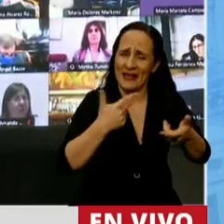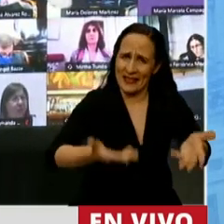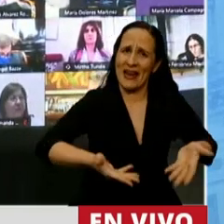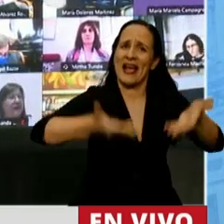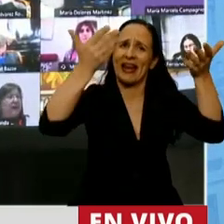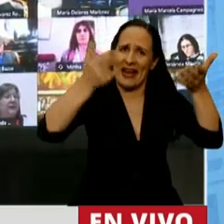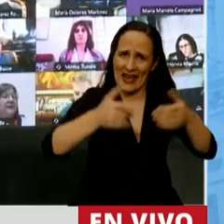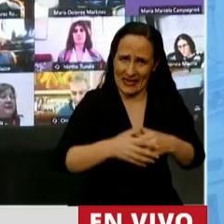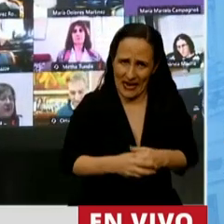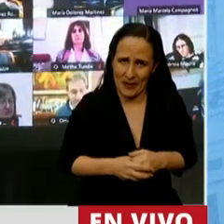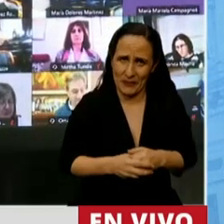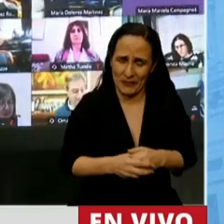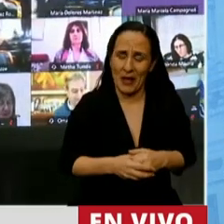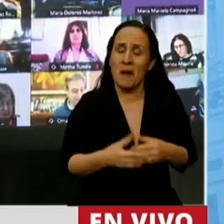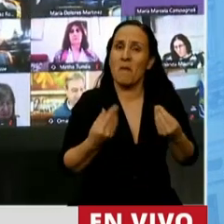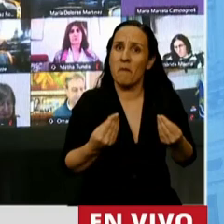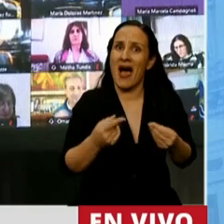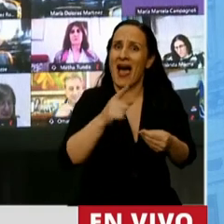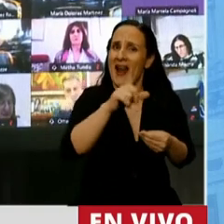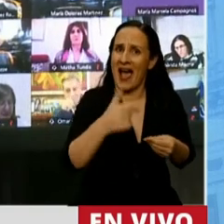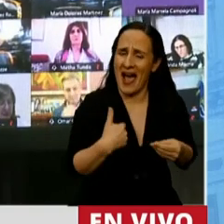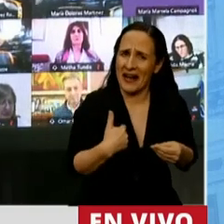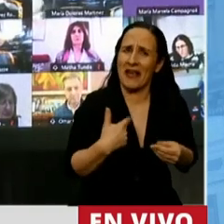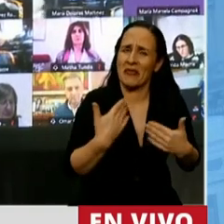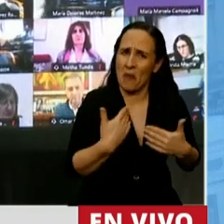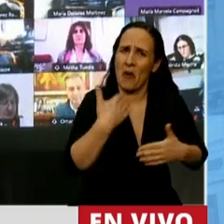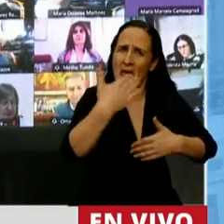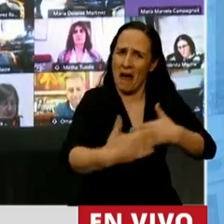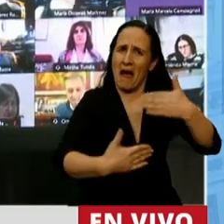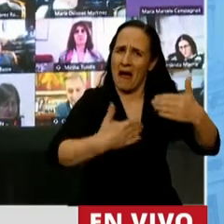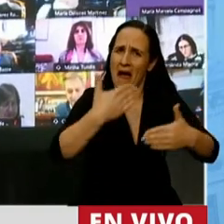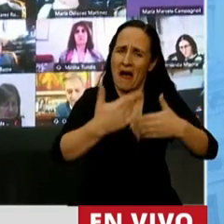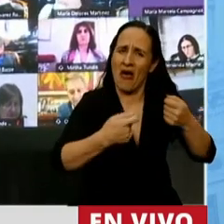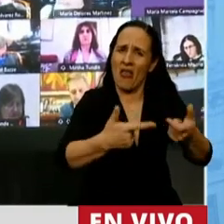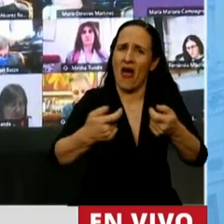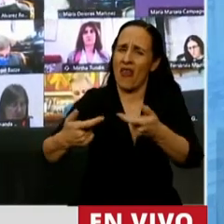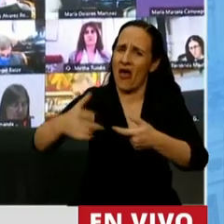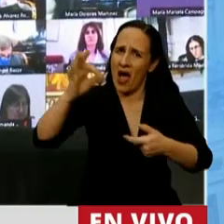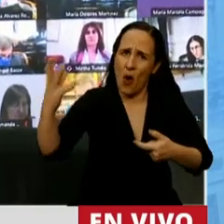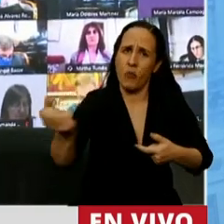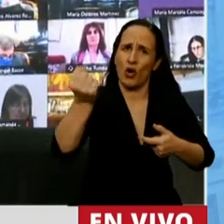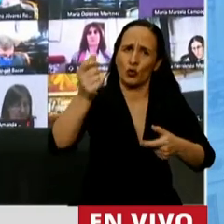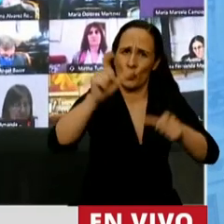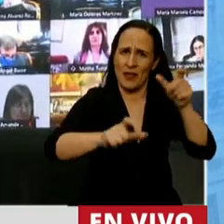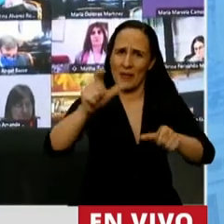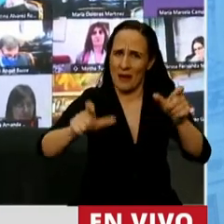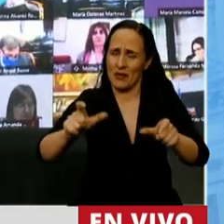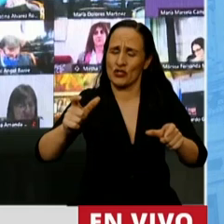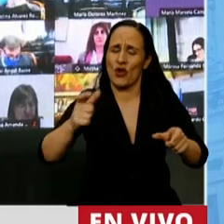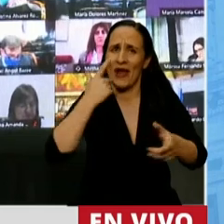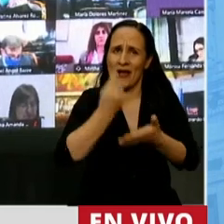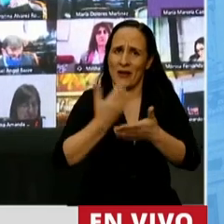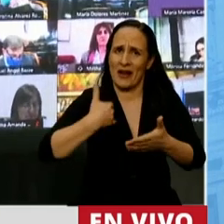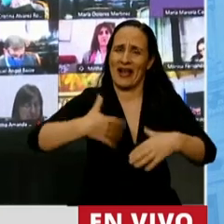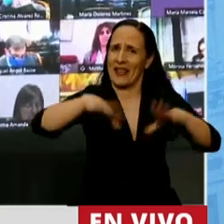para que podamos generar riquezas, para que podamos seguir generando oportunidades para todos y cada uno de los argentinos, pero